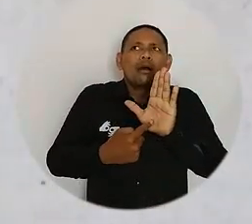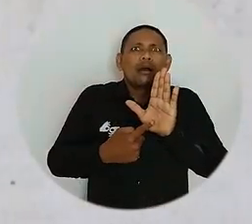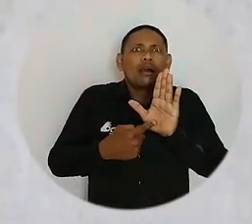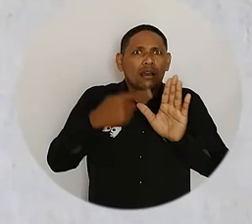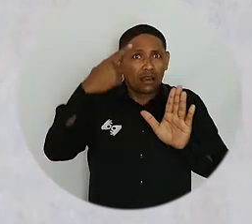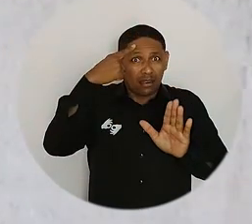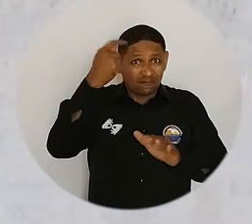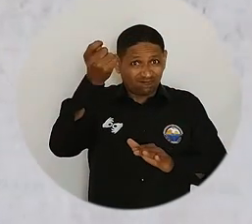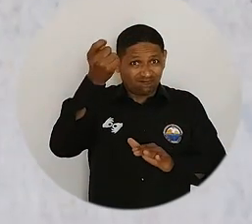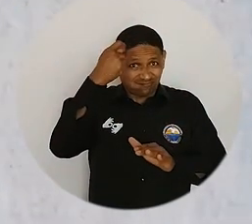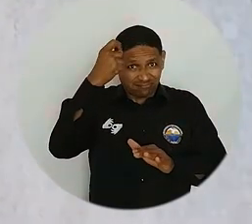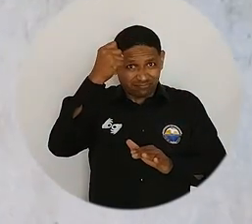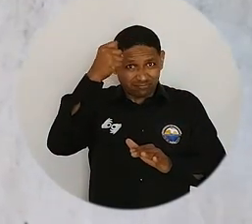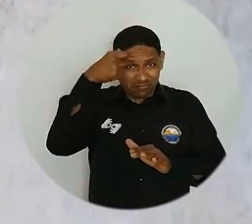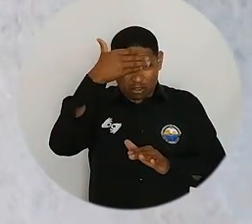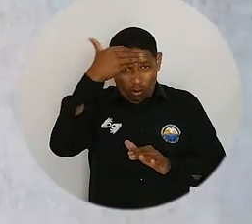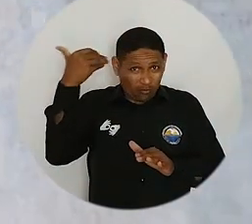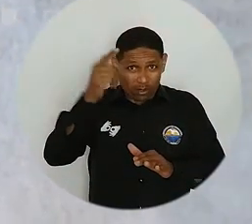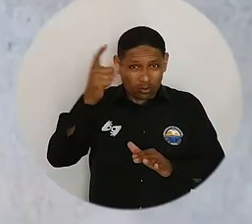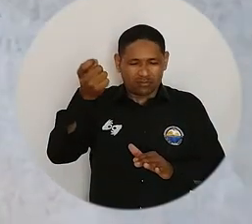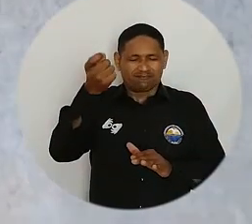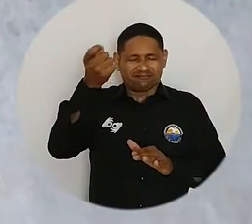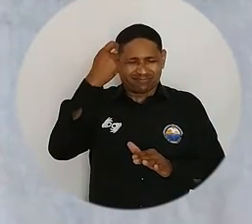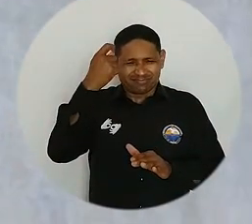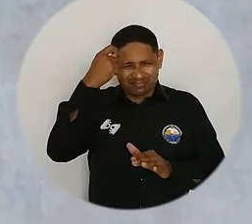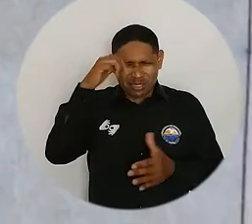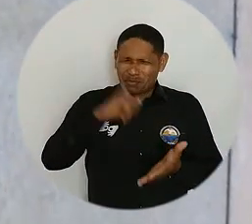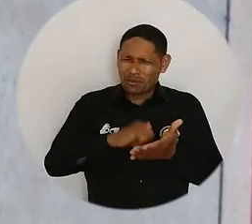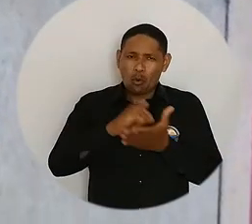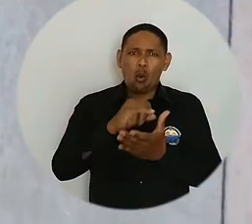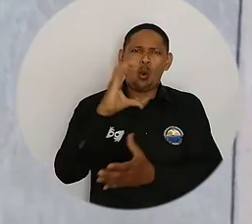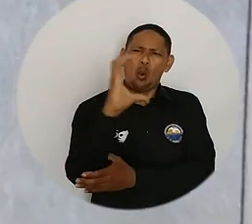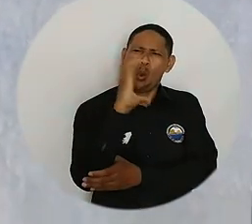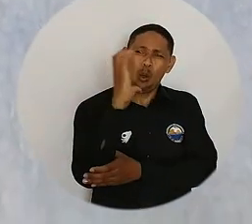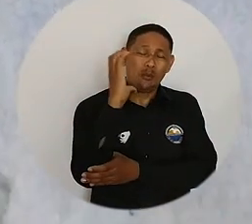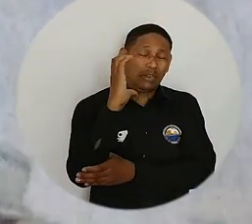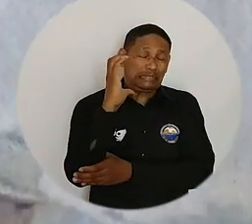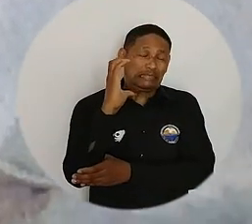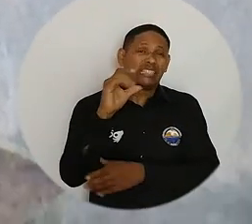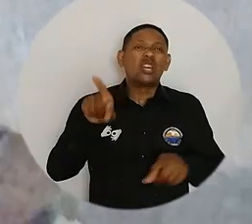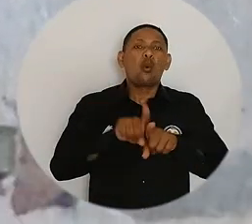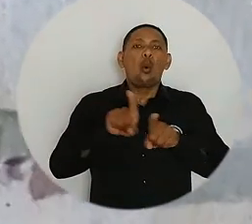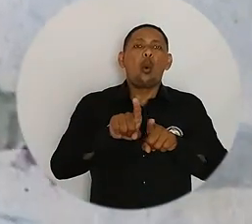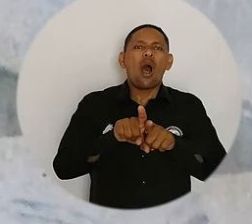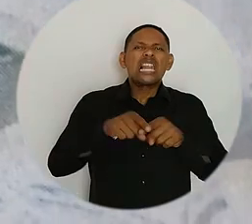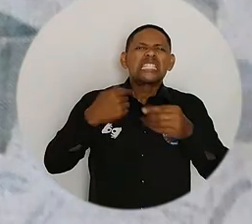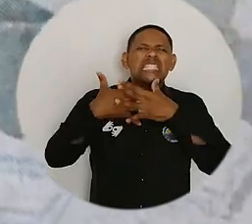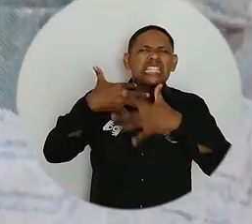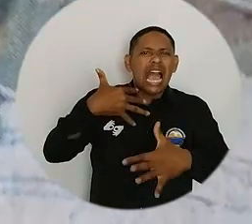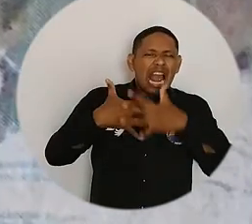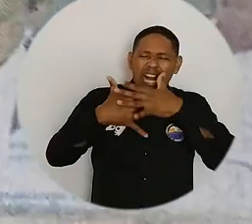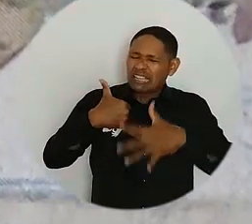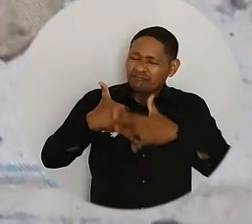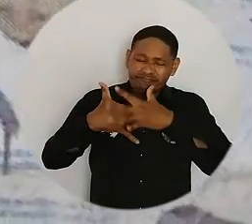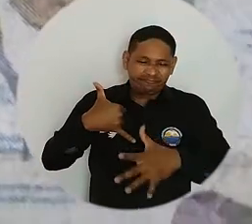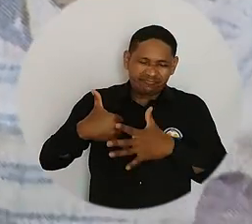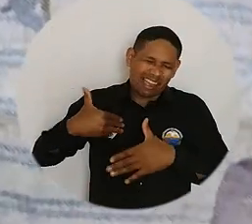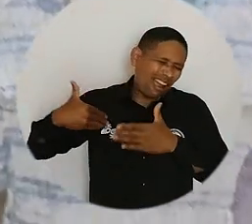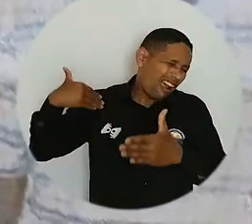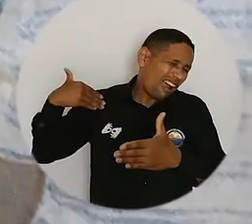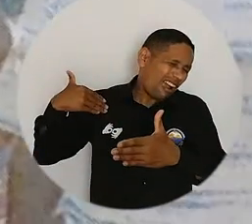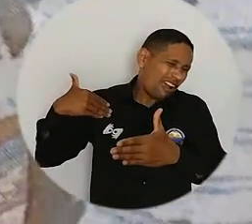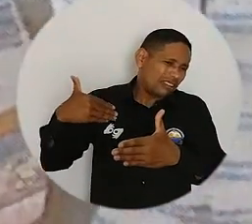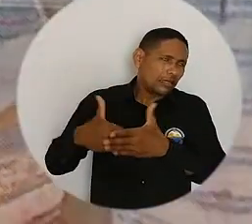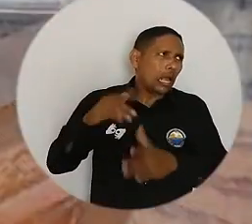memorias terribles de un país que se desangró y se sigue desangrando y que a veces pareciera quedarse en